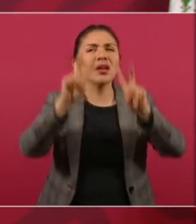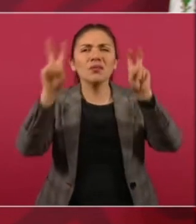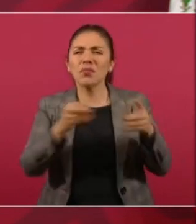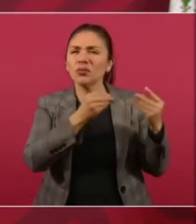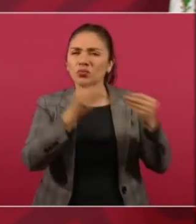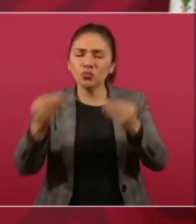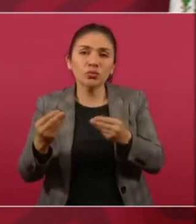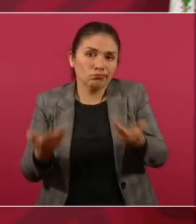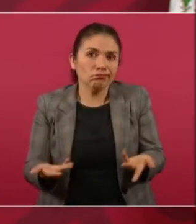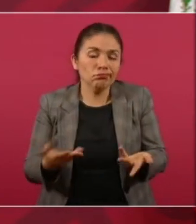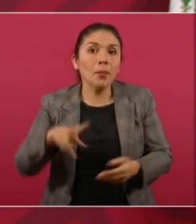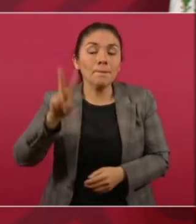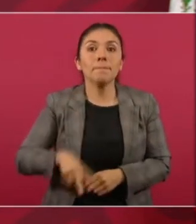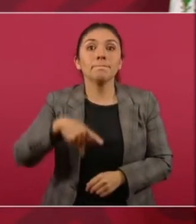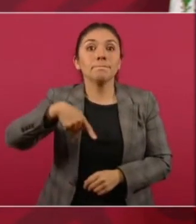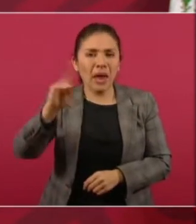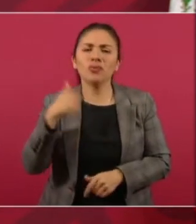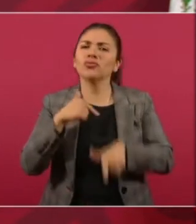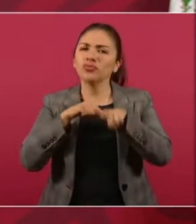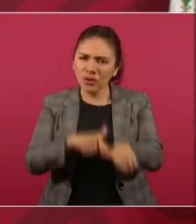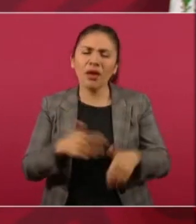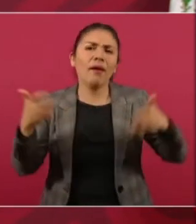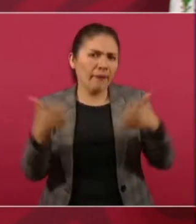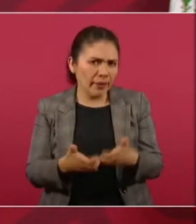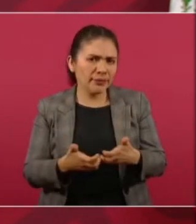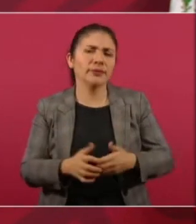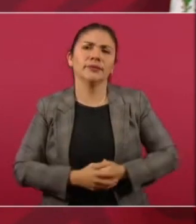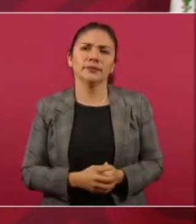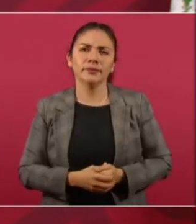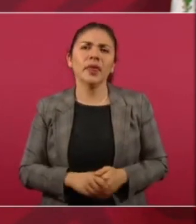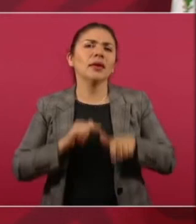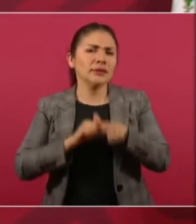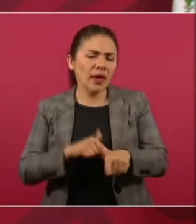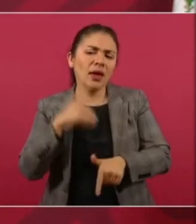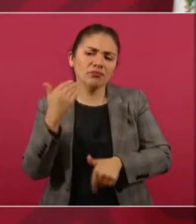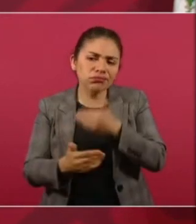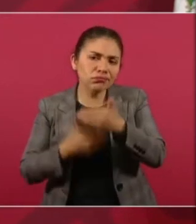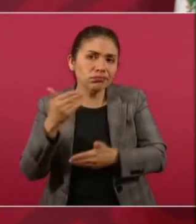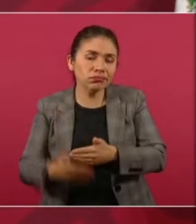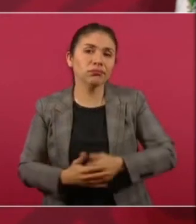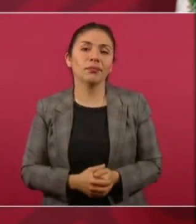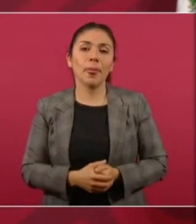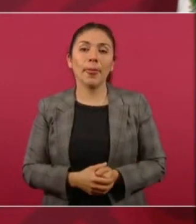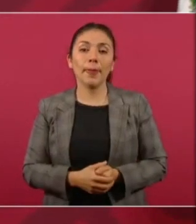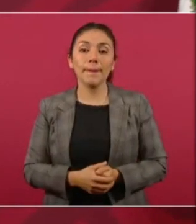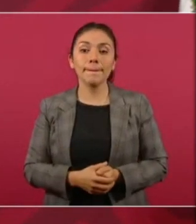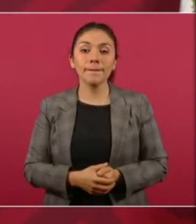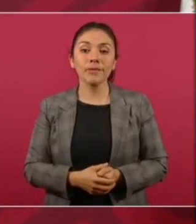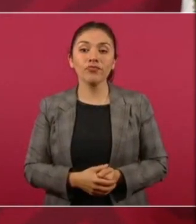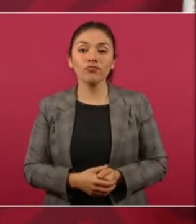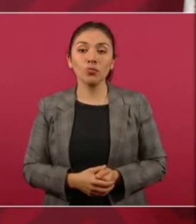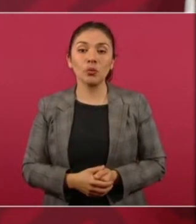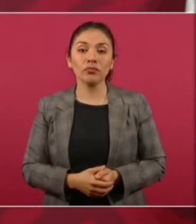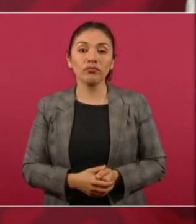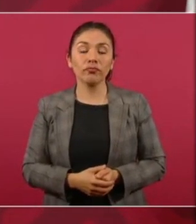Pero, vamos a seguirlas haciendo. Vamos a seguirlas haciendo. Gracias. Si es